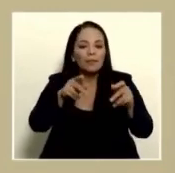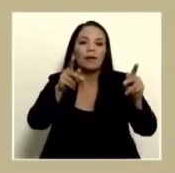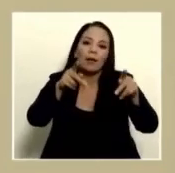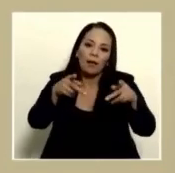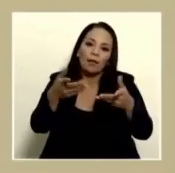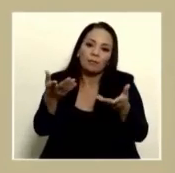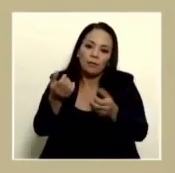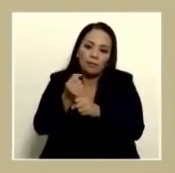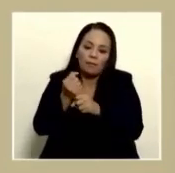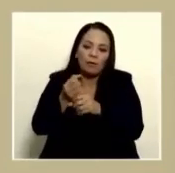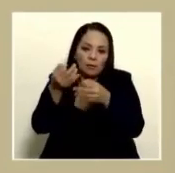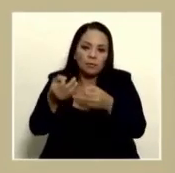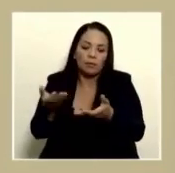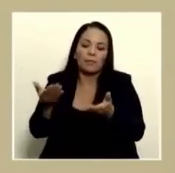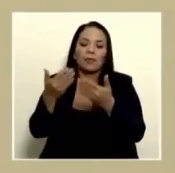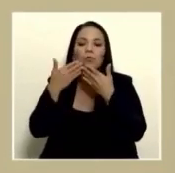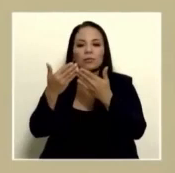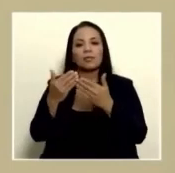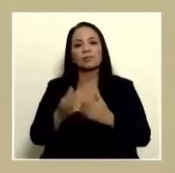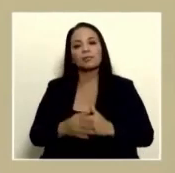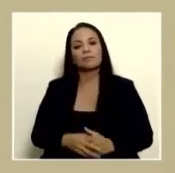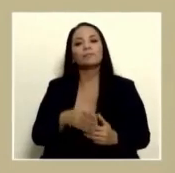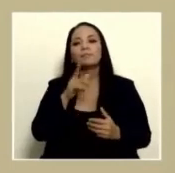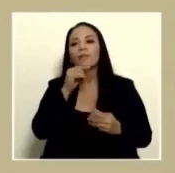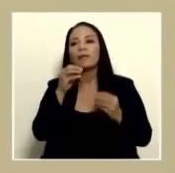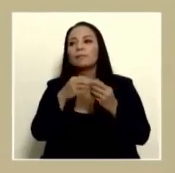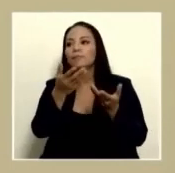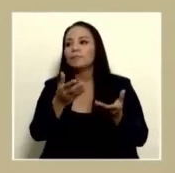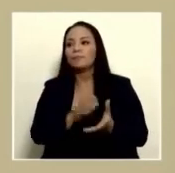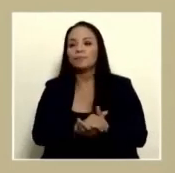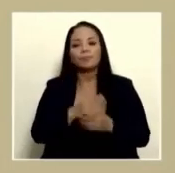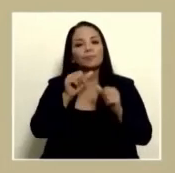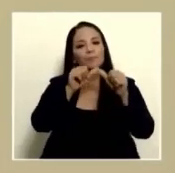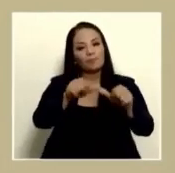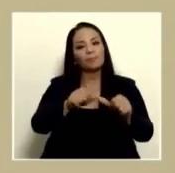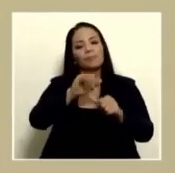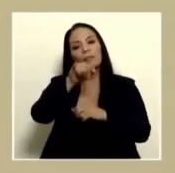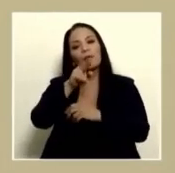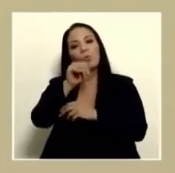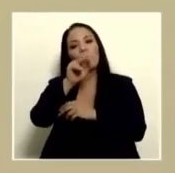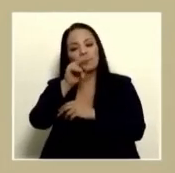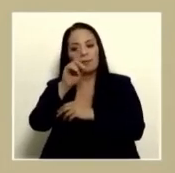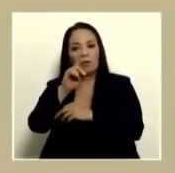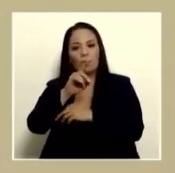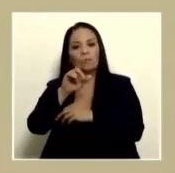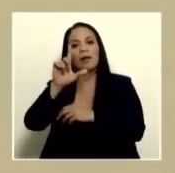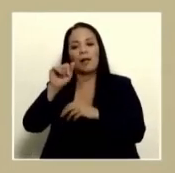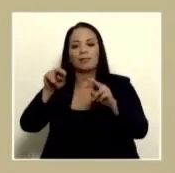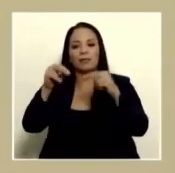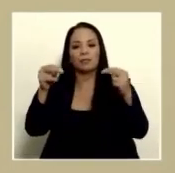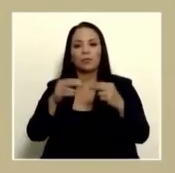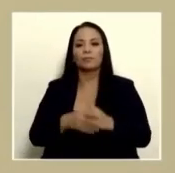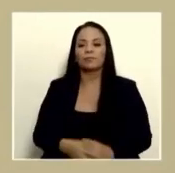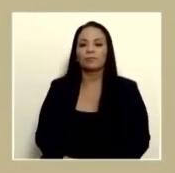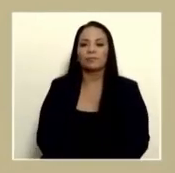decente muchas gracias quien sigue continuamos con Juan Diego Córdoba de la Nación